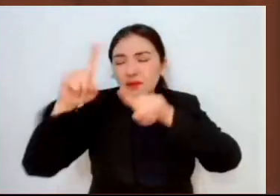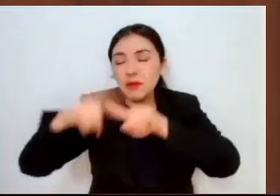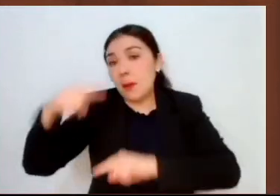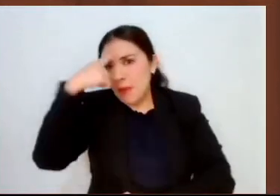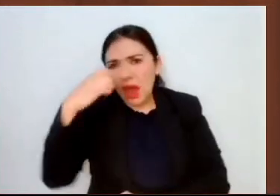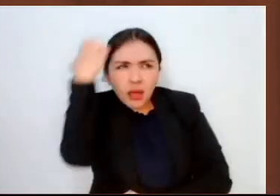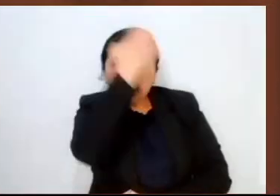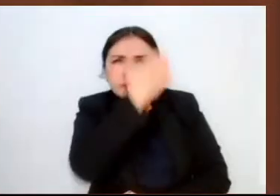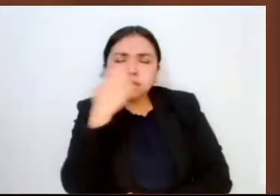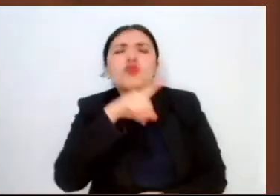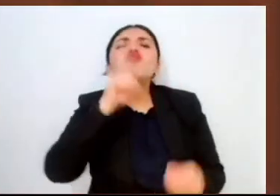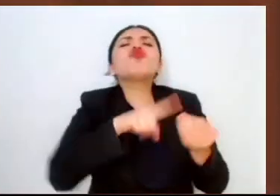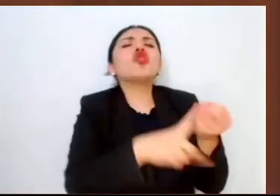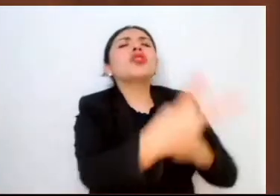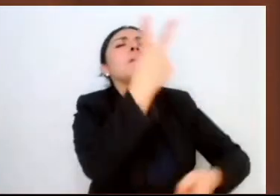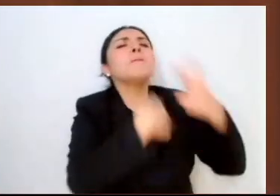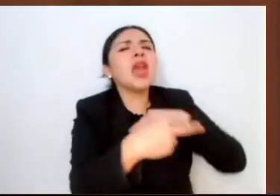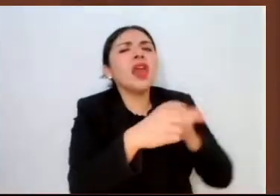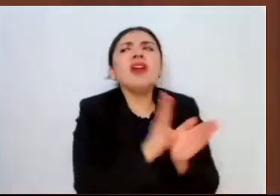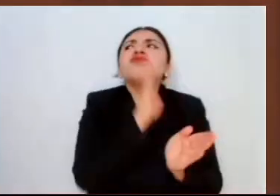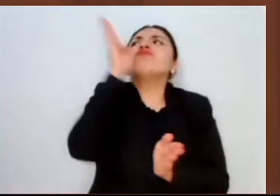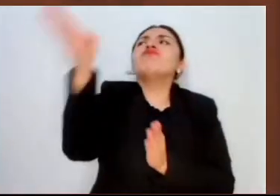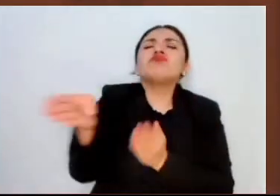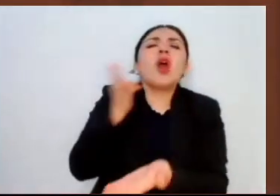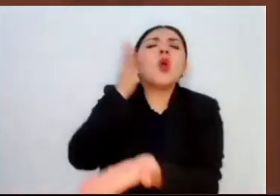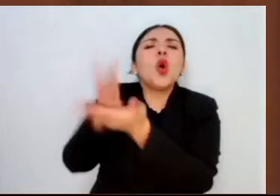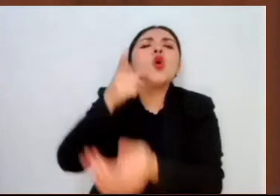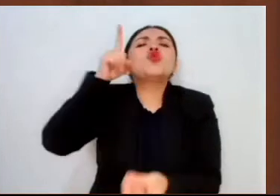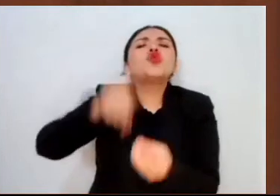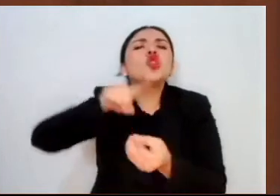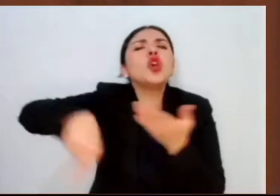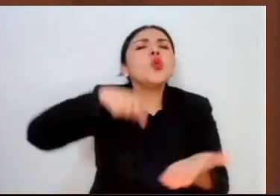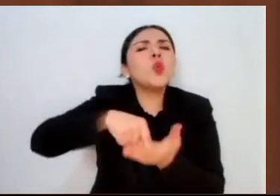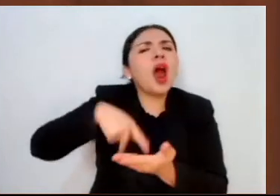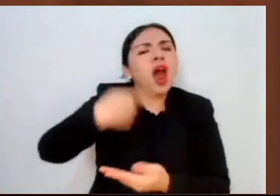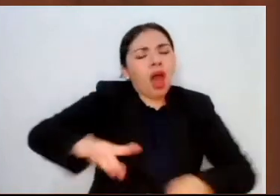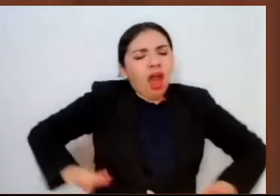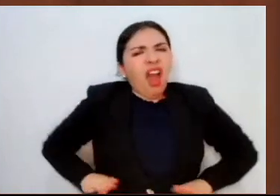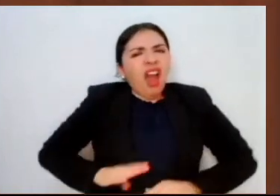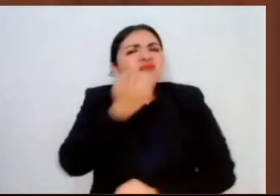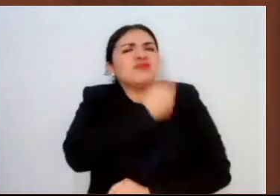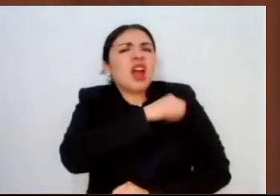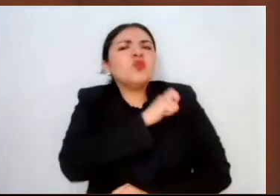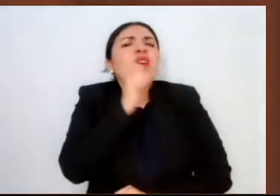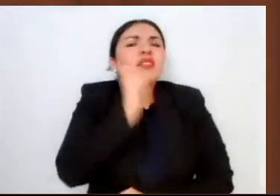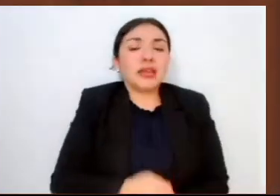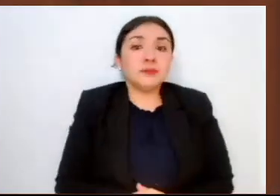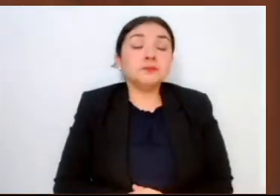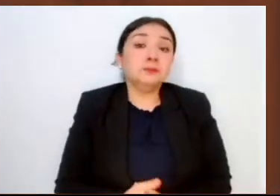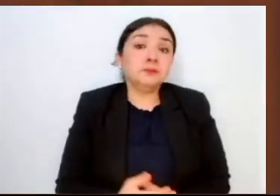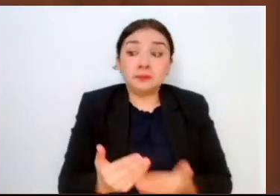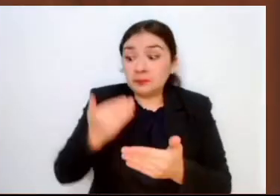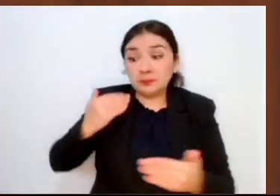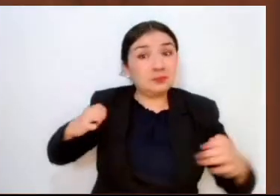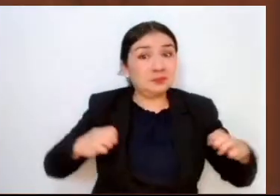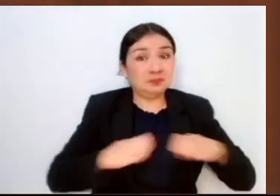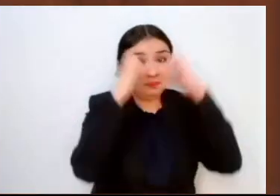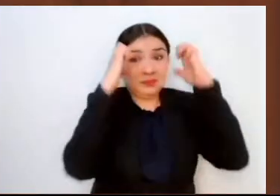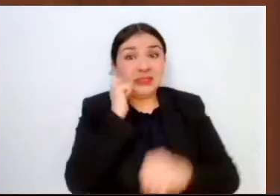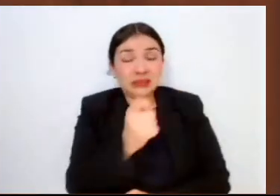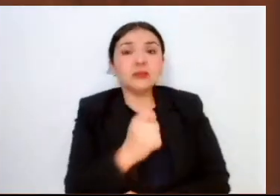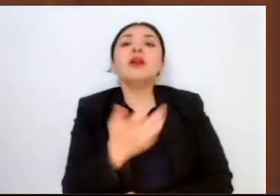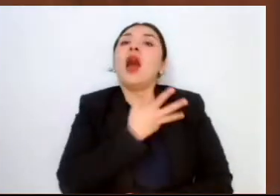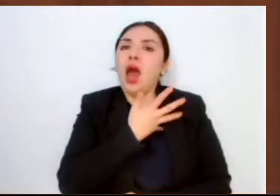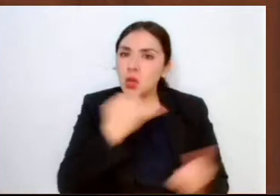su procedencia, destino y condiciones sanitarias. Como un caso emergente, se ha dado también